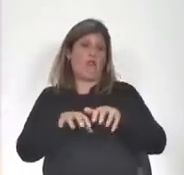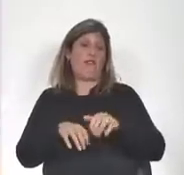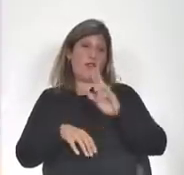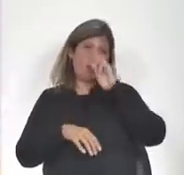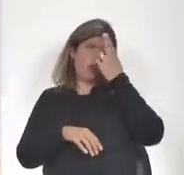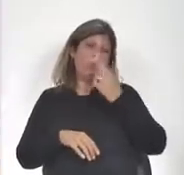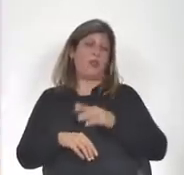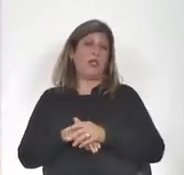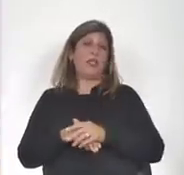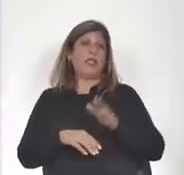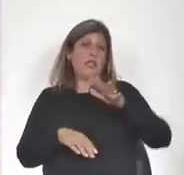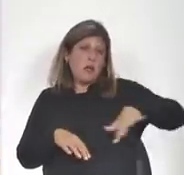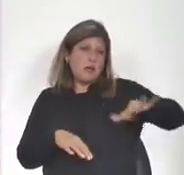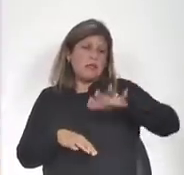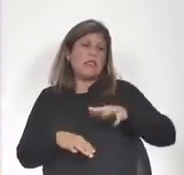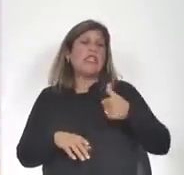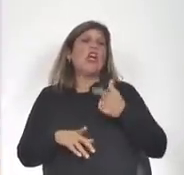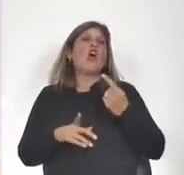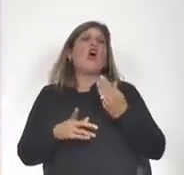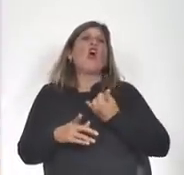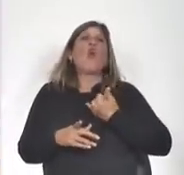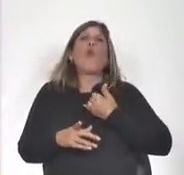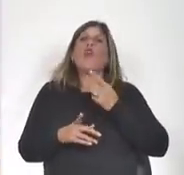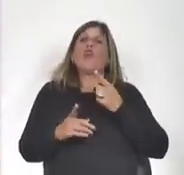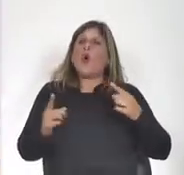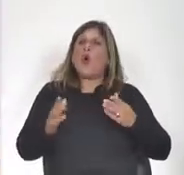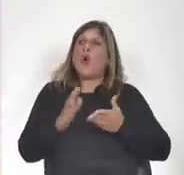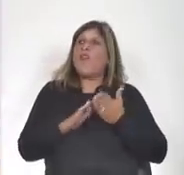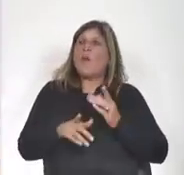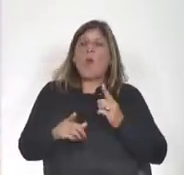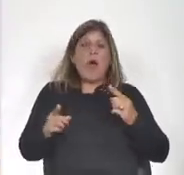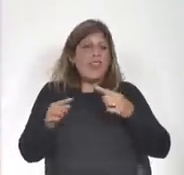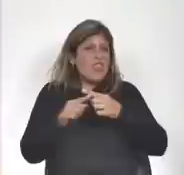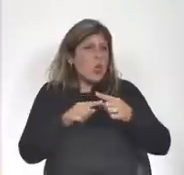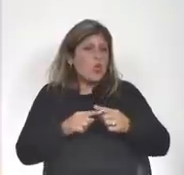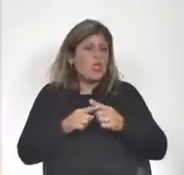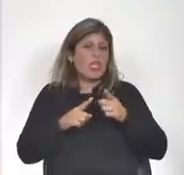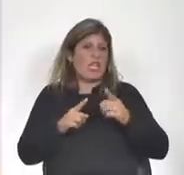vamos a discutir en contextos donde estamos administrando,